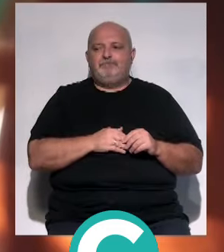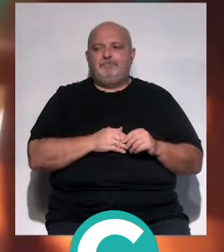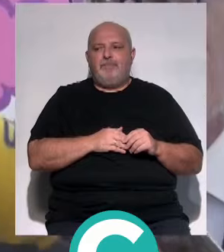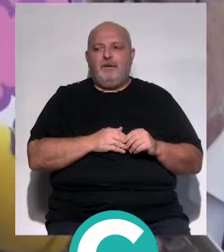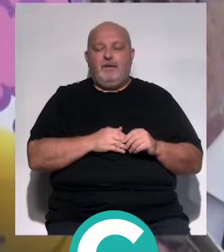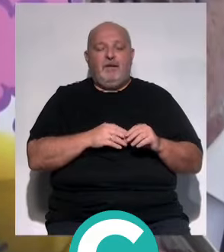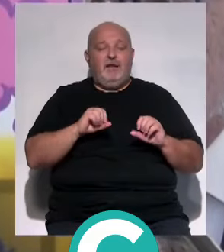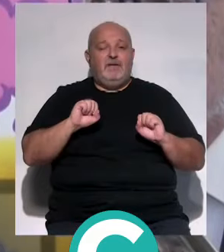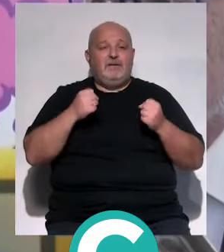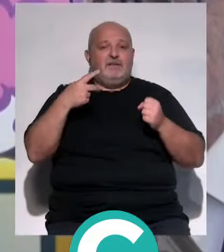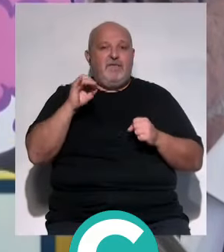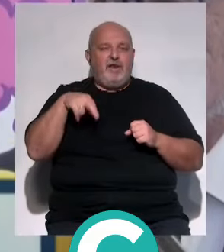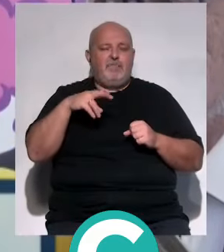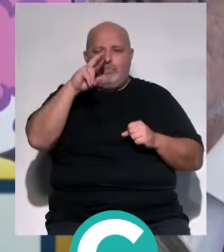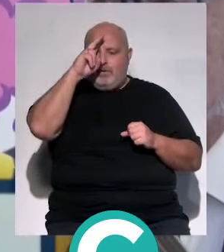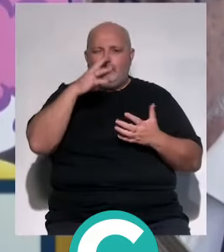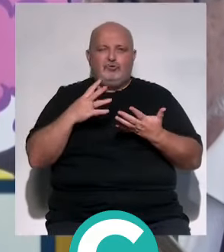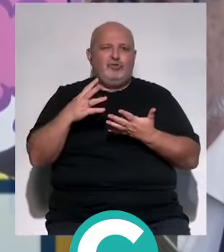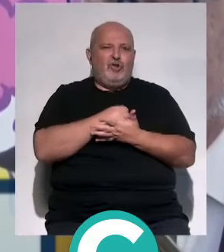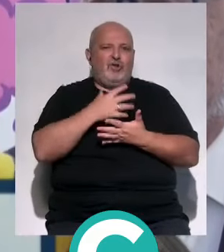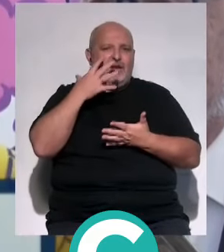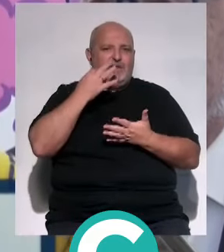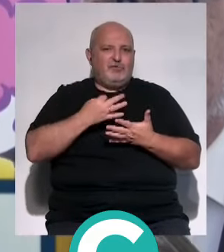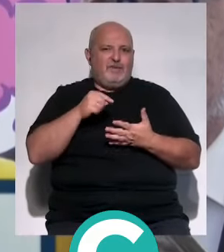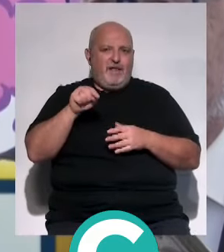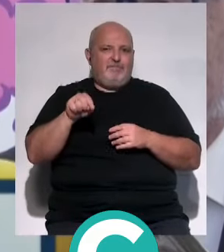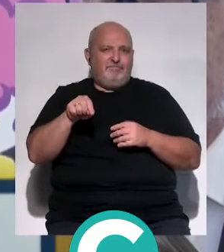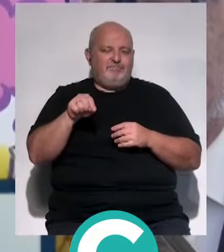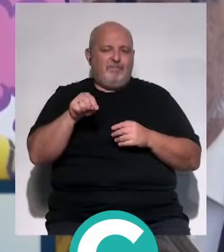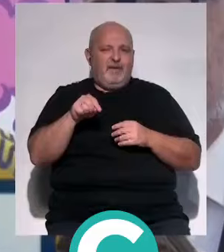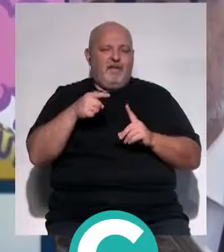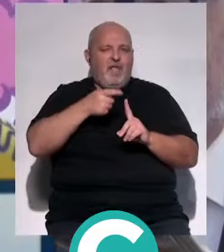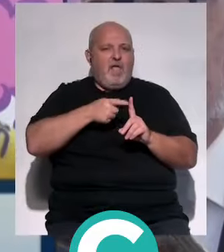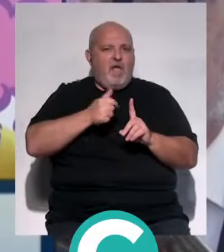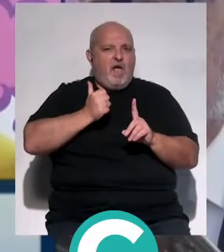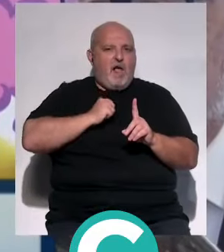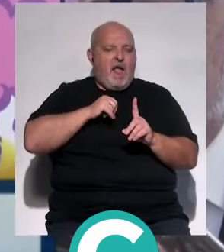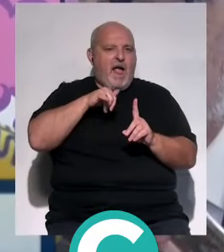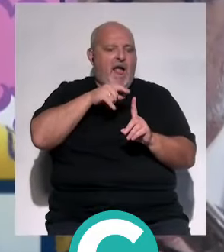En Save the Children nos preocupan todos los riesgos que están asumiendo, el ciberacoso,